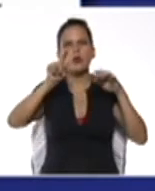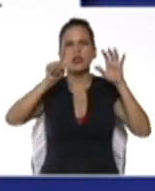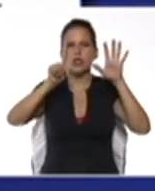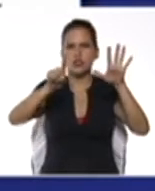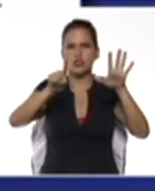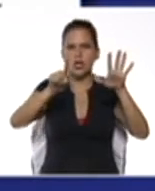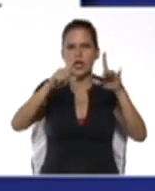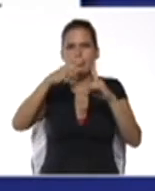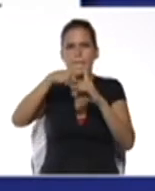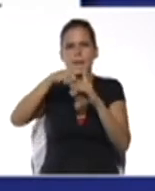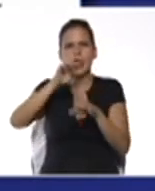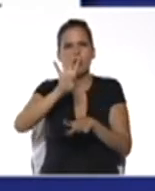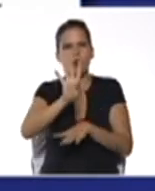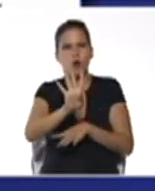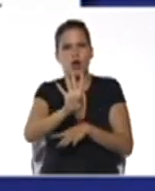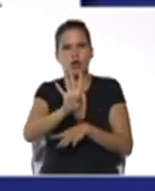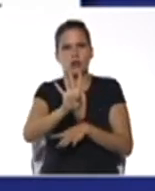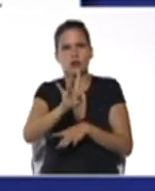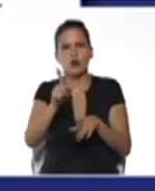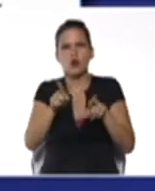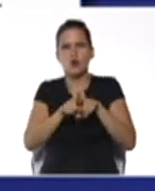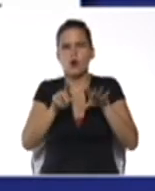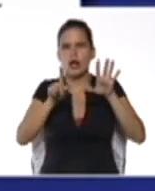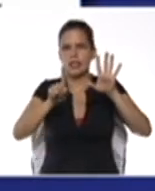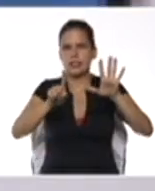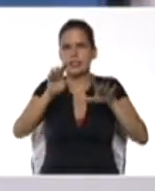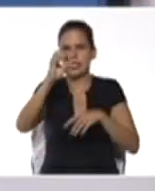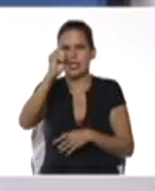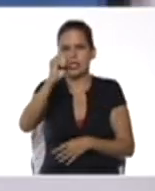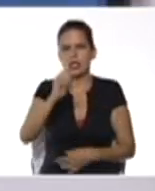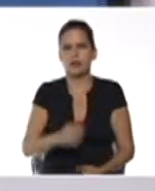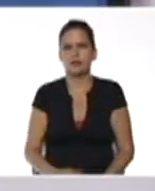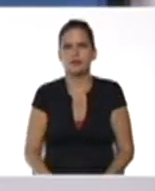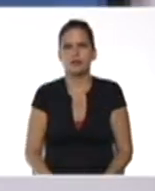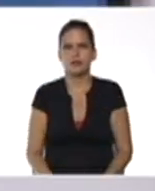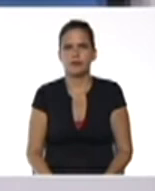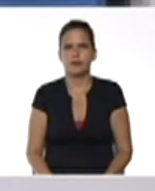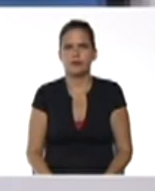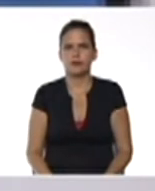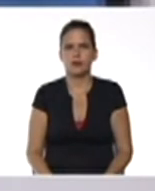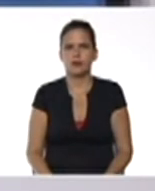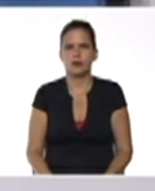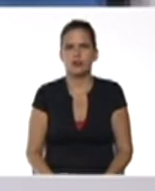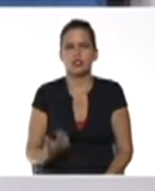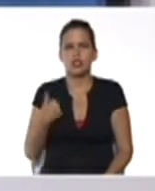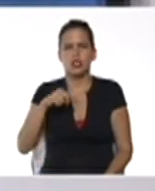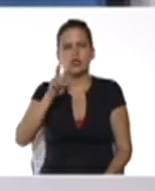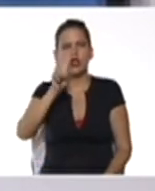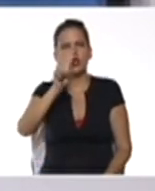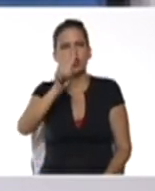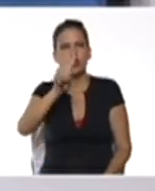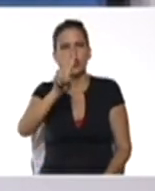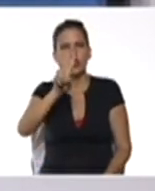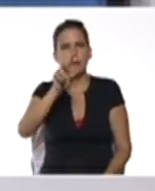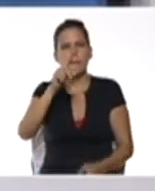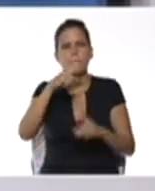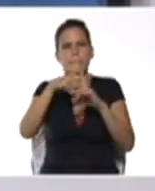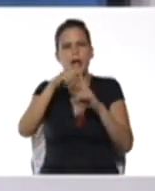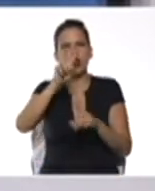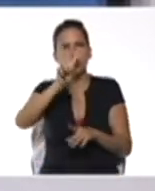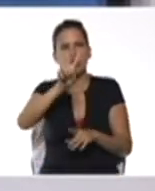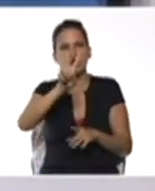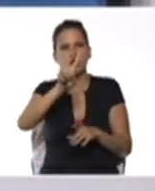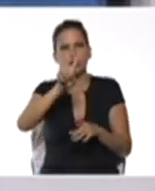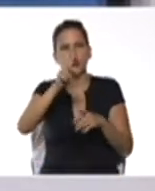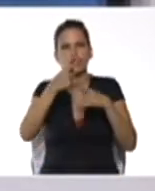56 más 4 queda 60 conservándose más 2 por m es decir se obtiene 60